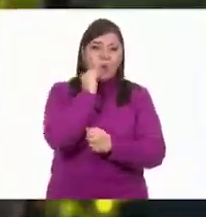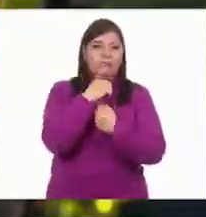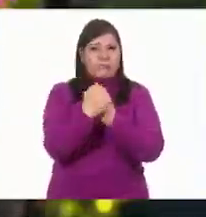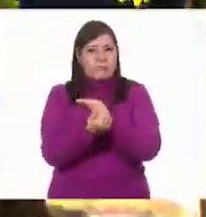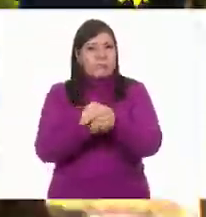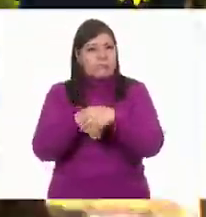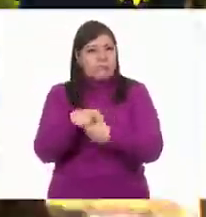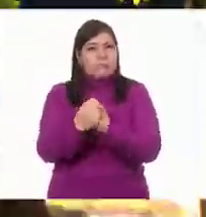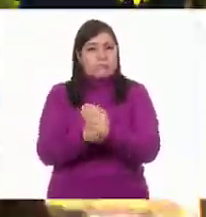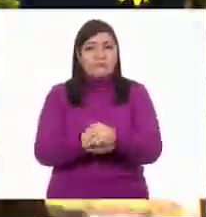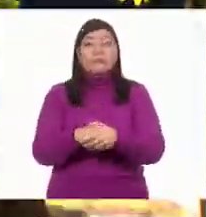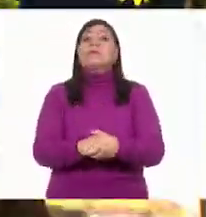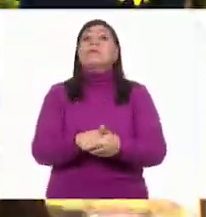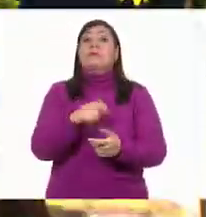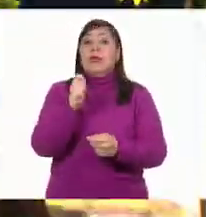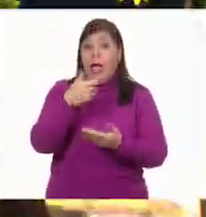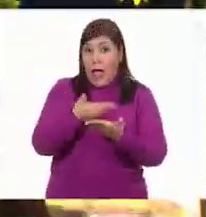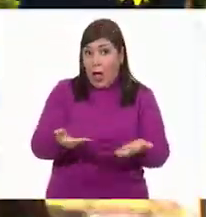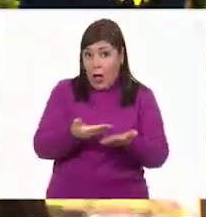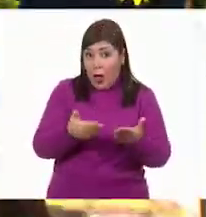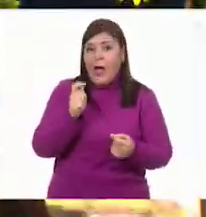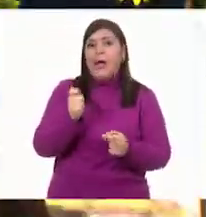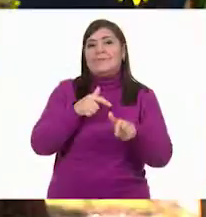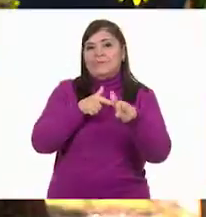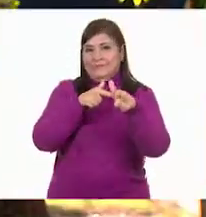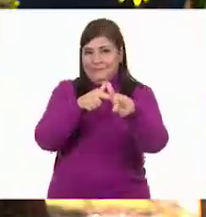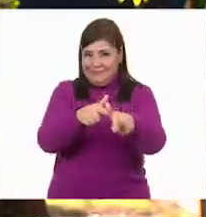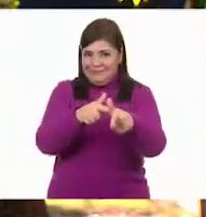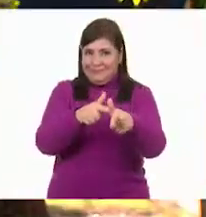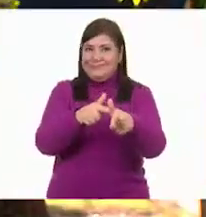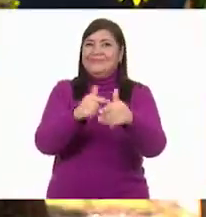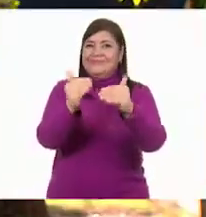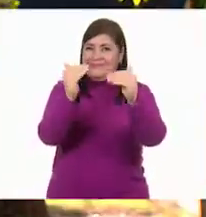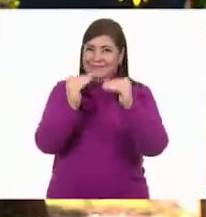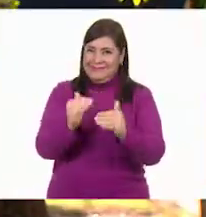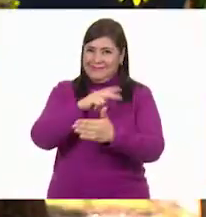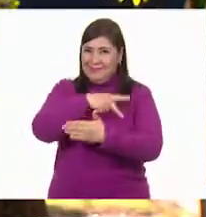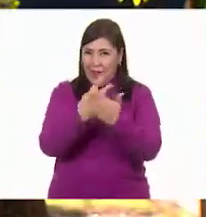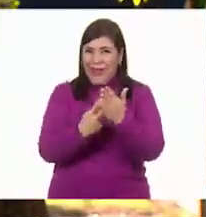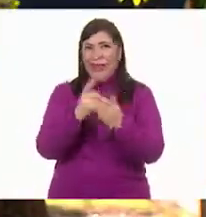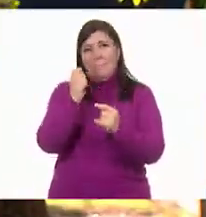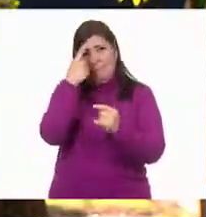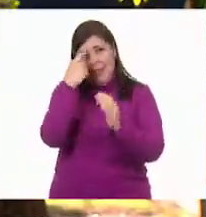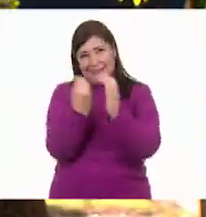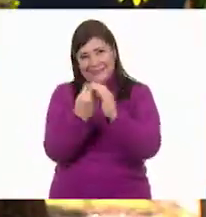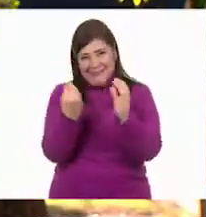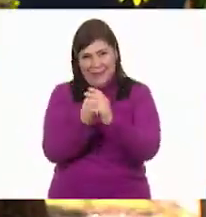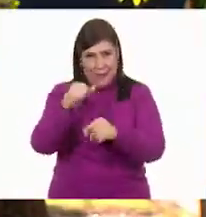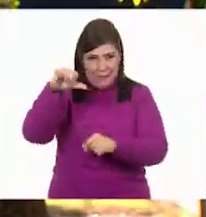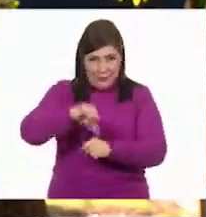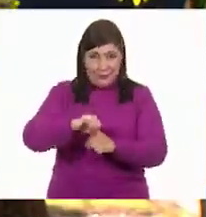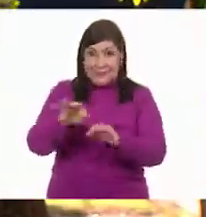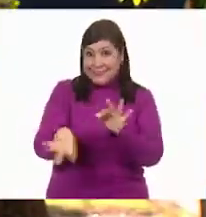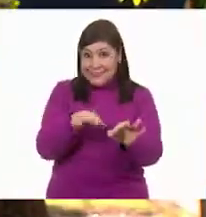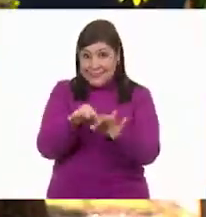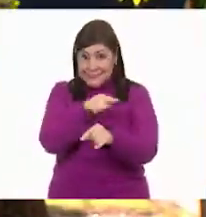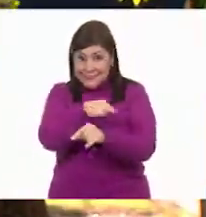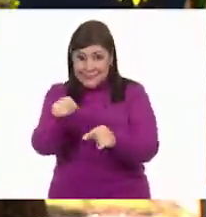segundos. Ahora es momento de continuar con el programa de hoy. ¿Listas?